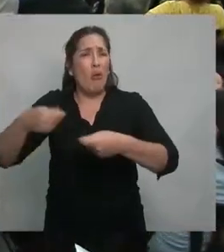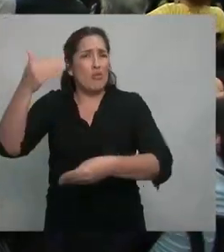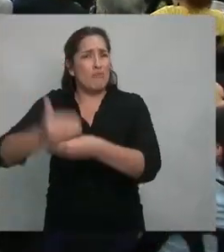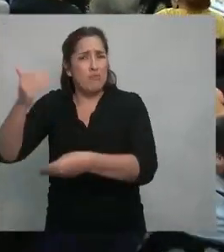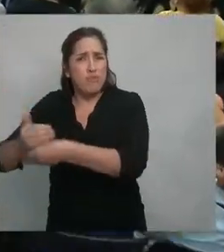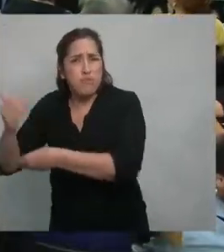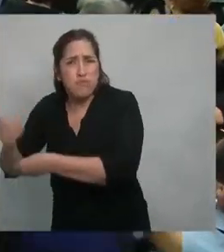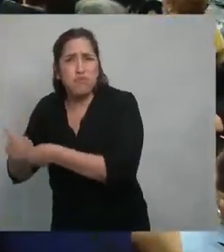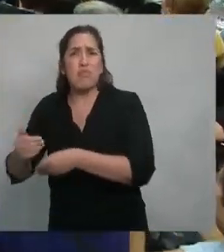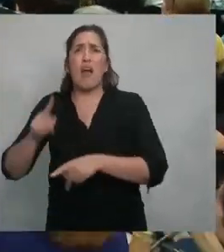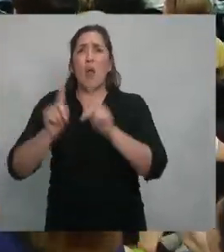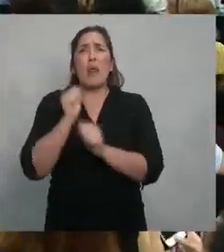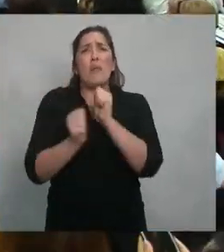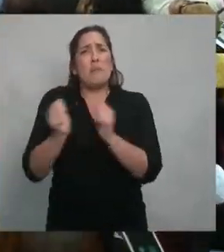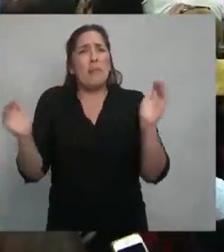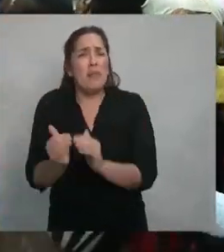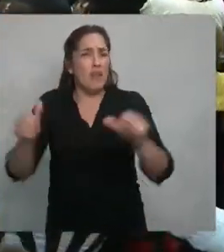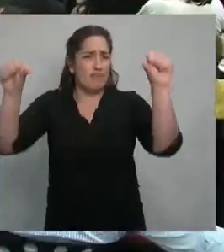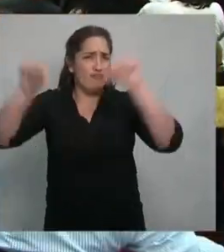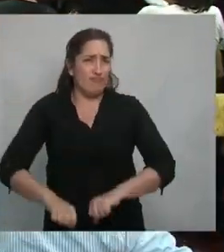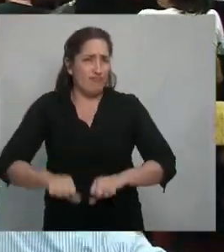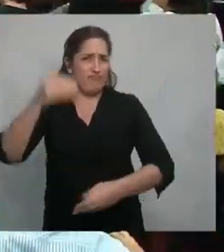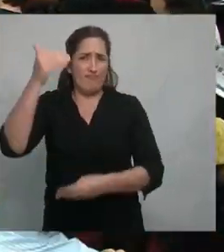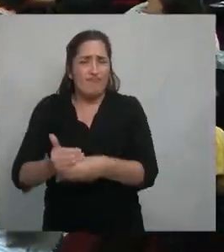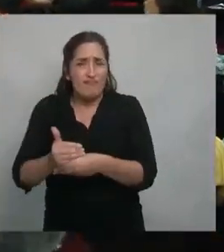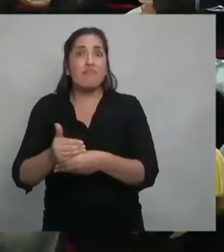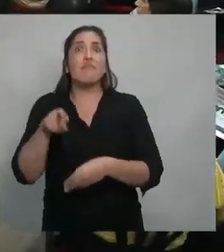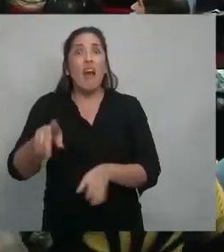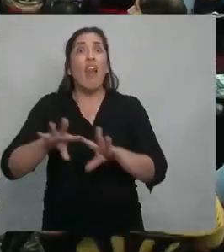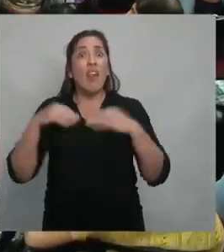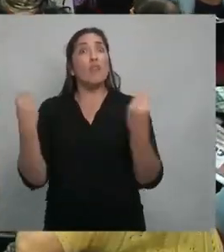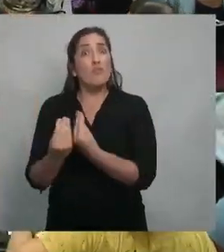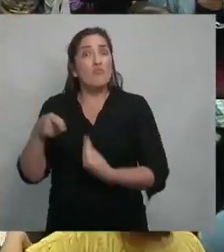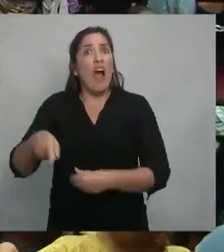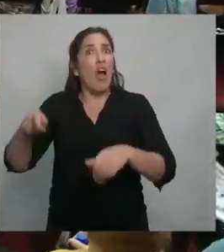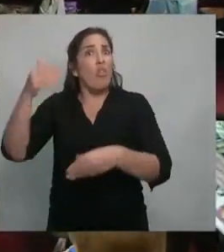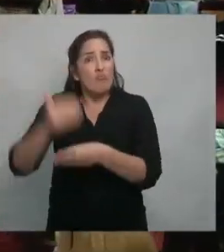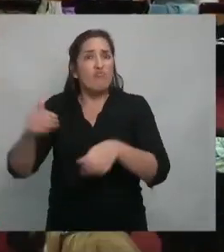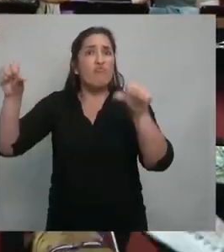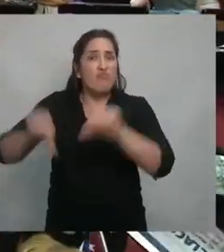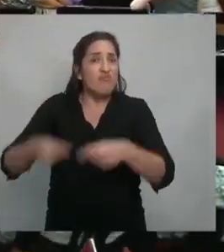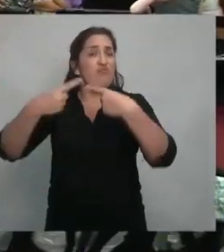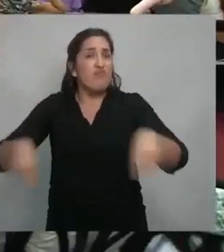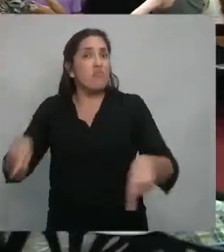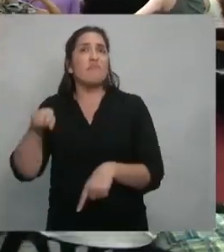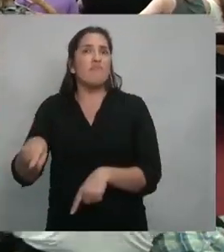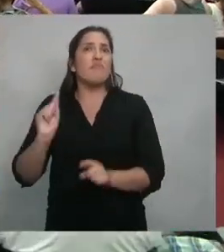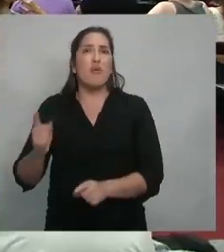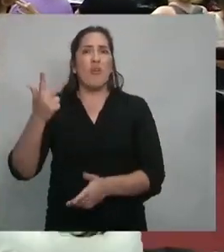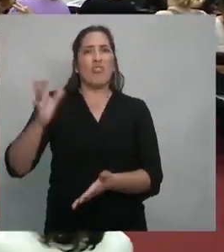con pymes que han quebrado. Este es el resultado de 3 años de neoliberalismo. Ahora bien,